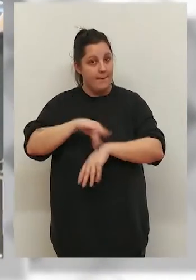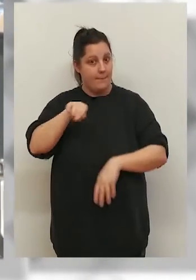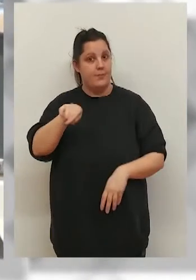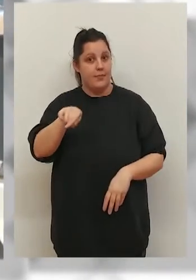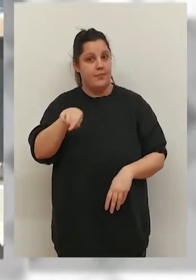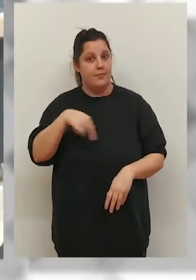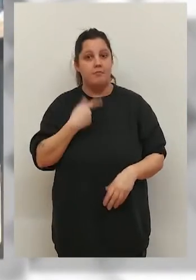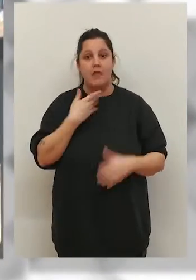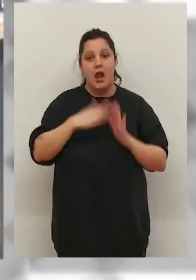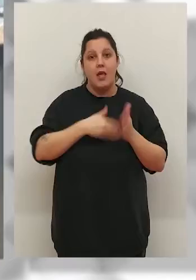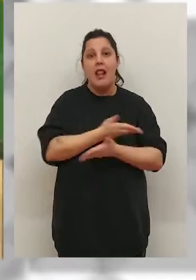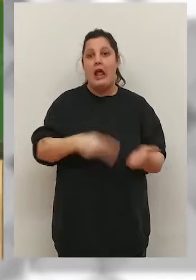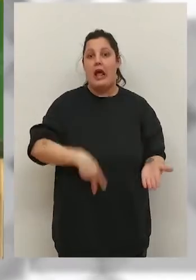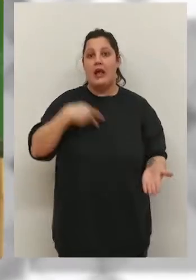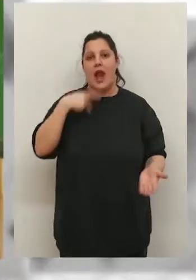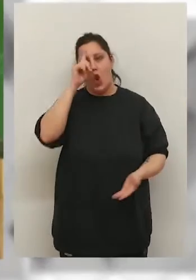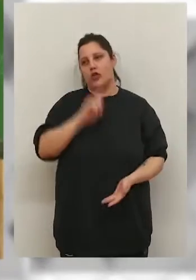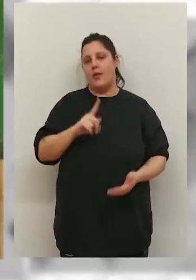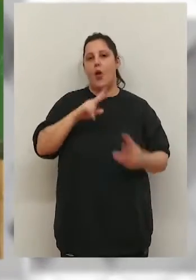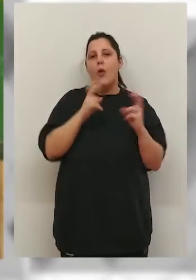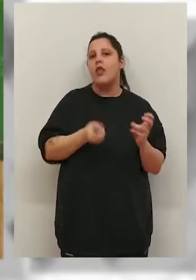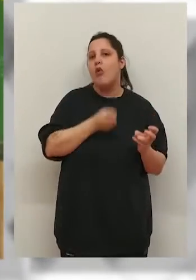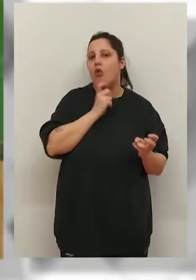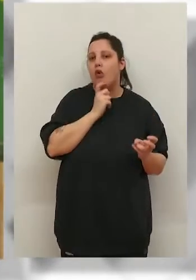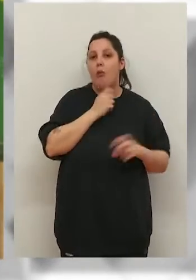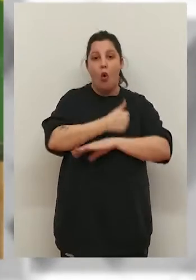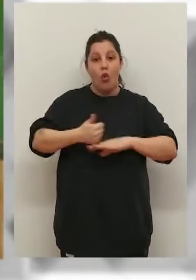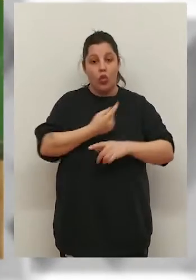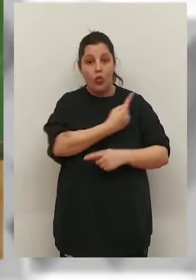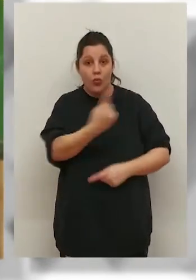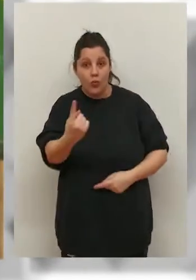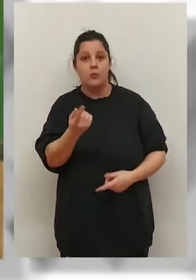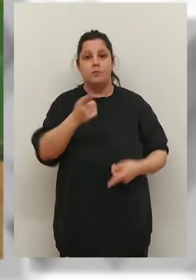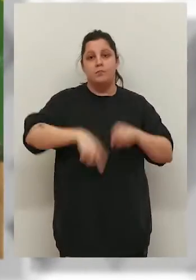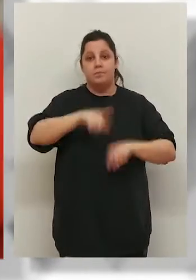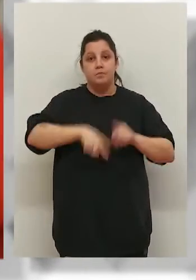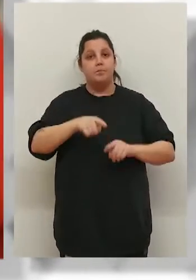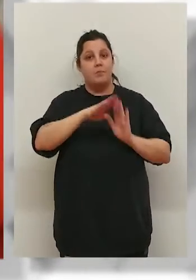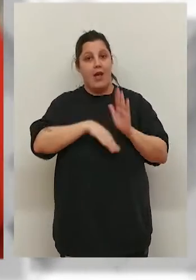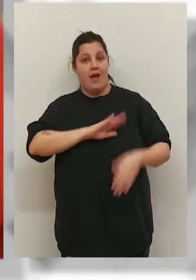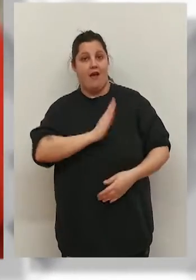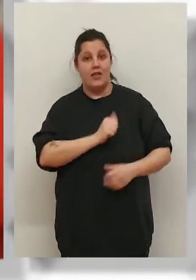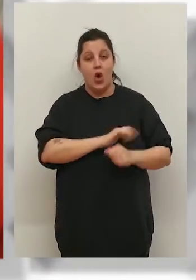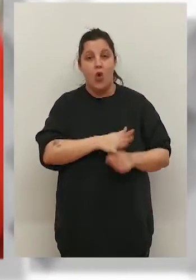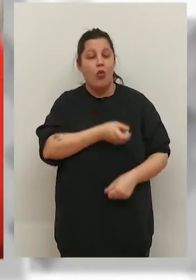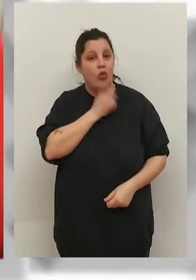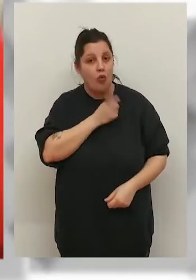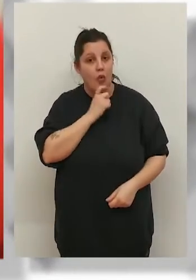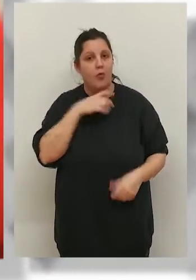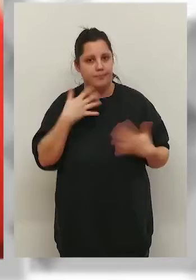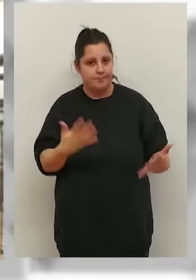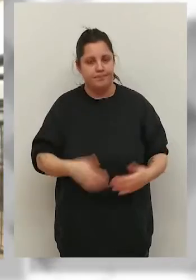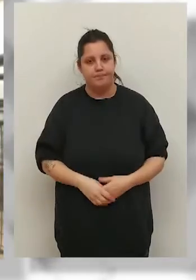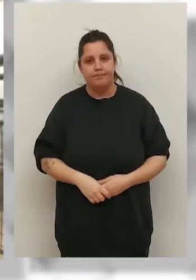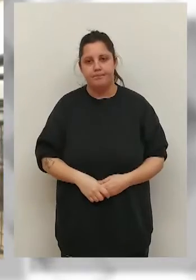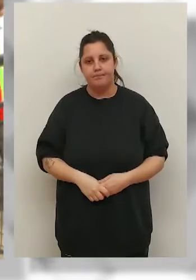individuales. De manera que ya no se establece a nivel general cómo van a ser las cuarentenas sino que cada ciudadano en la medida en que esté afectado